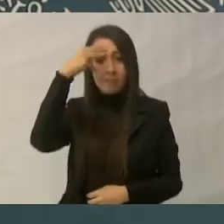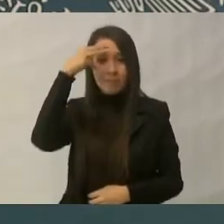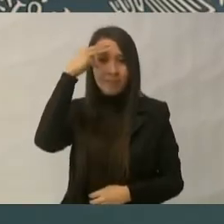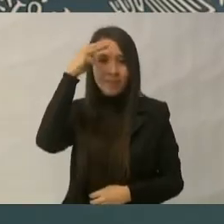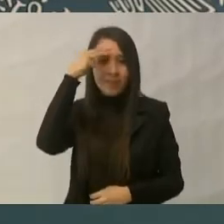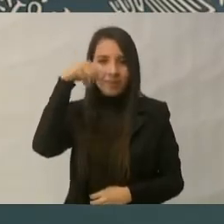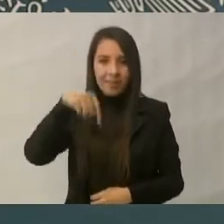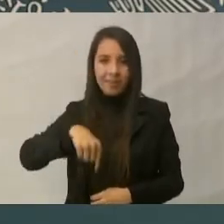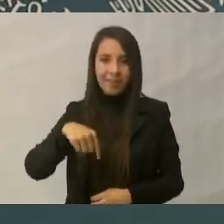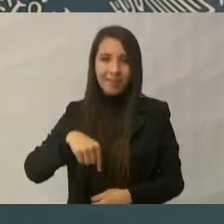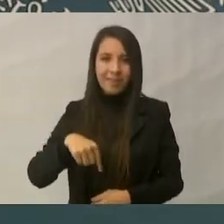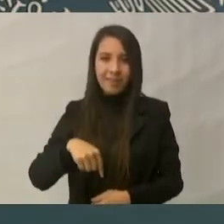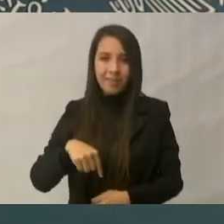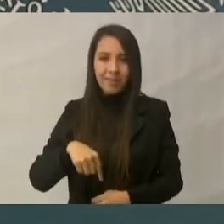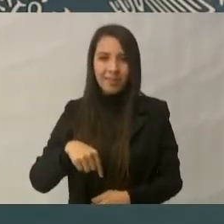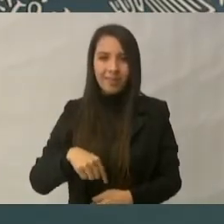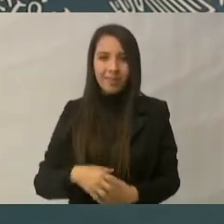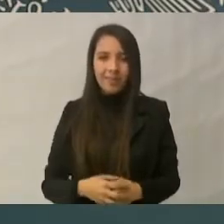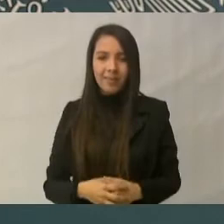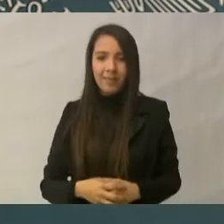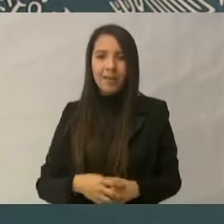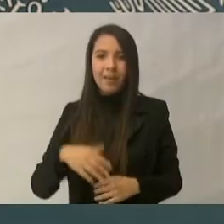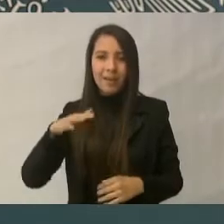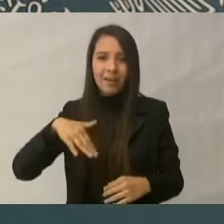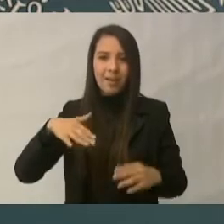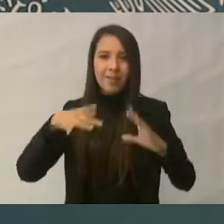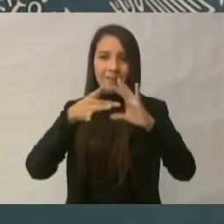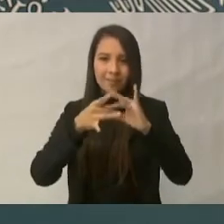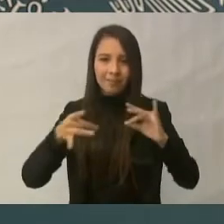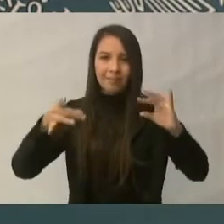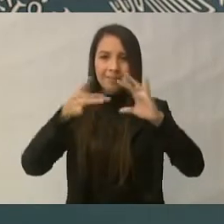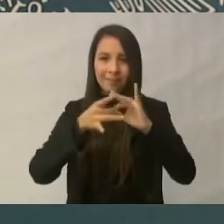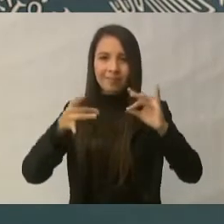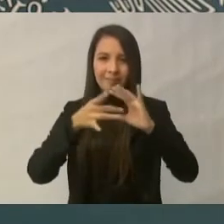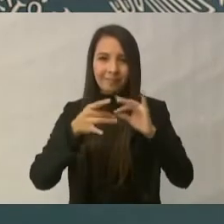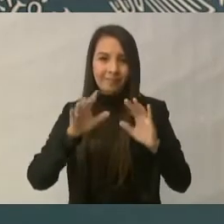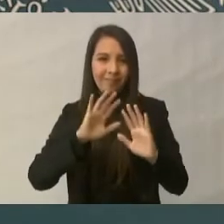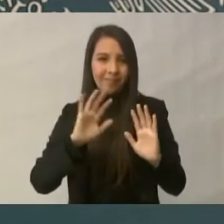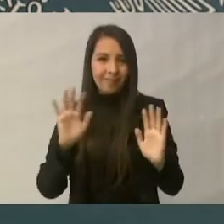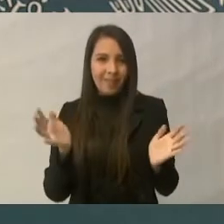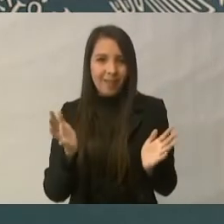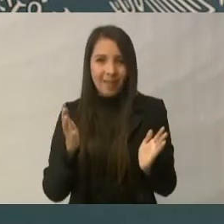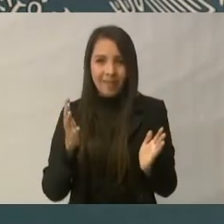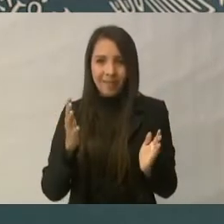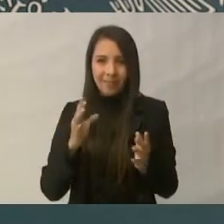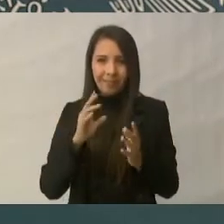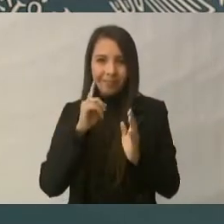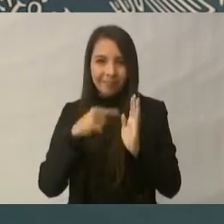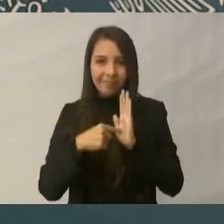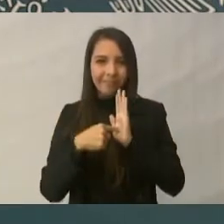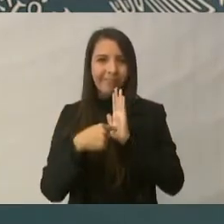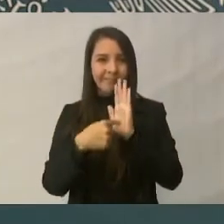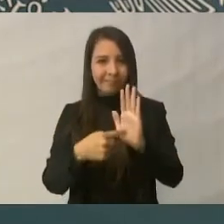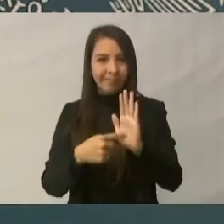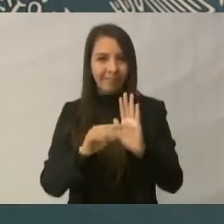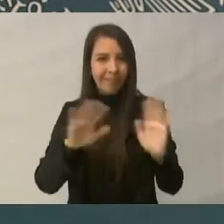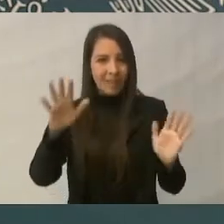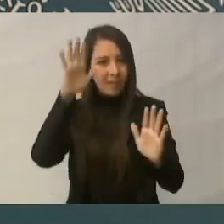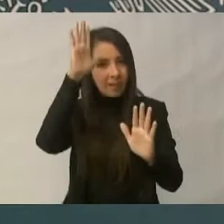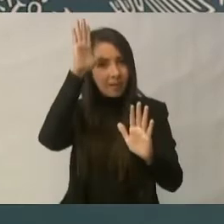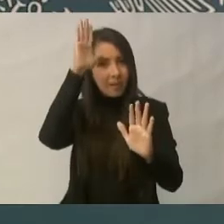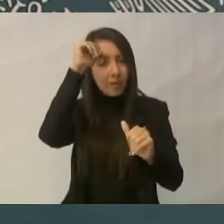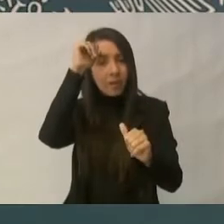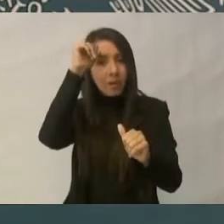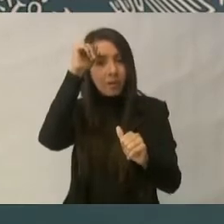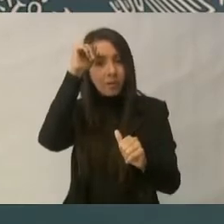se ha expresado, como ha quedado de manifiesto, pues se está haciendo el compromiso de